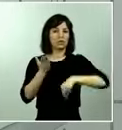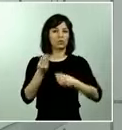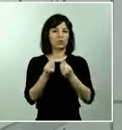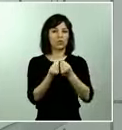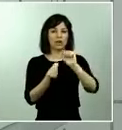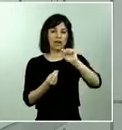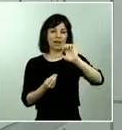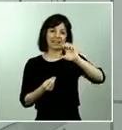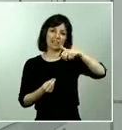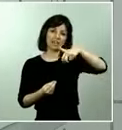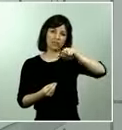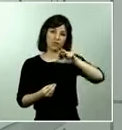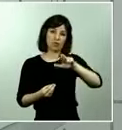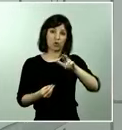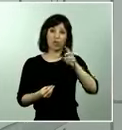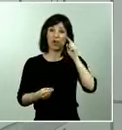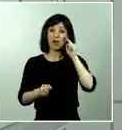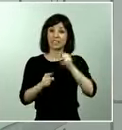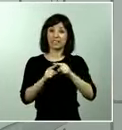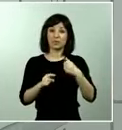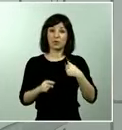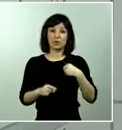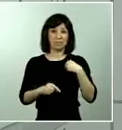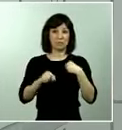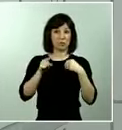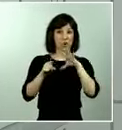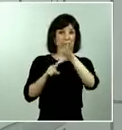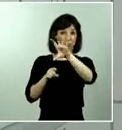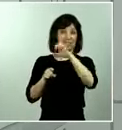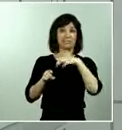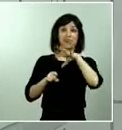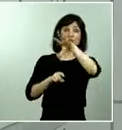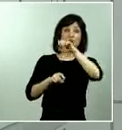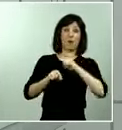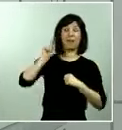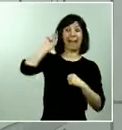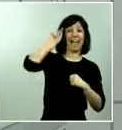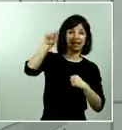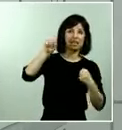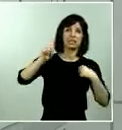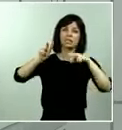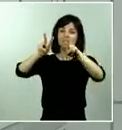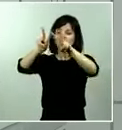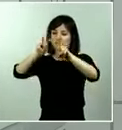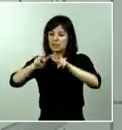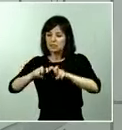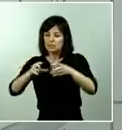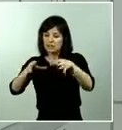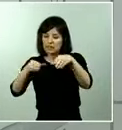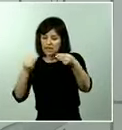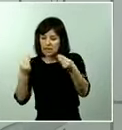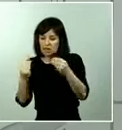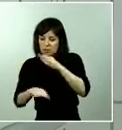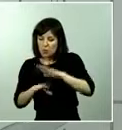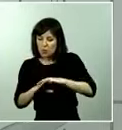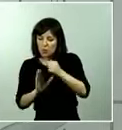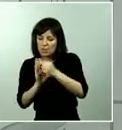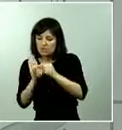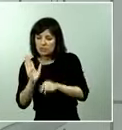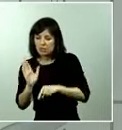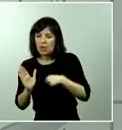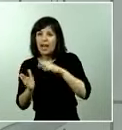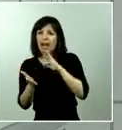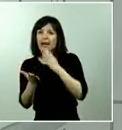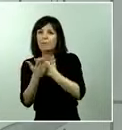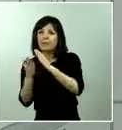en el lugar de procedencia del material pues compruebe que el material cumple con los requisitos también y que se carga el material que se ha encargado y el tercero es